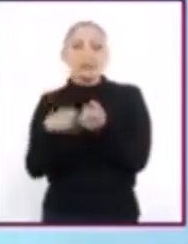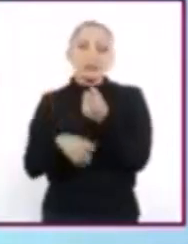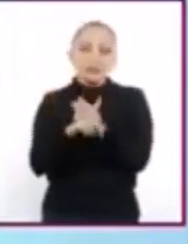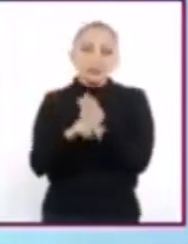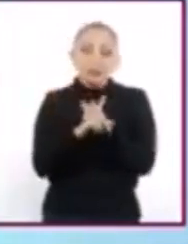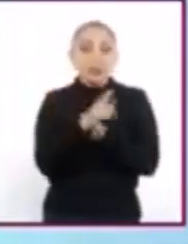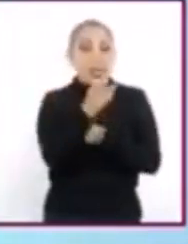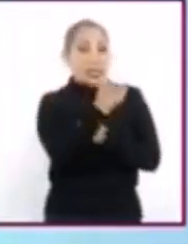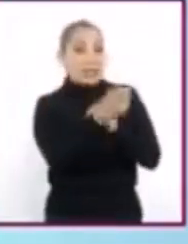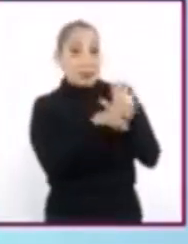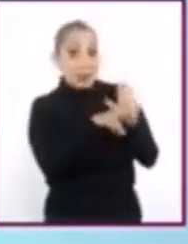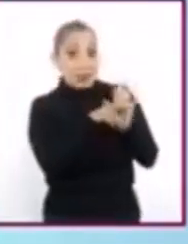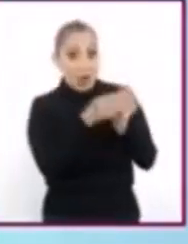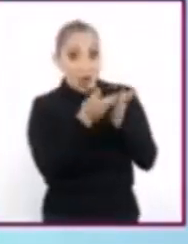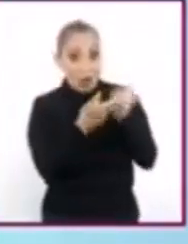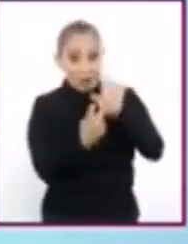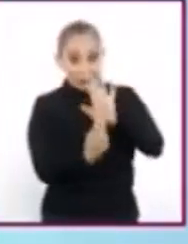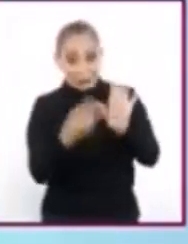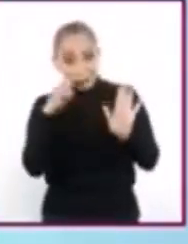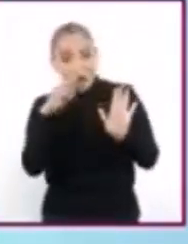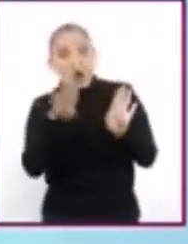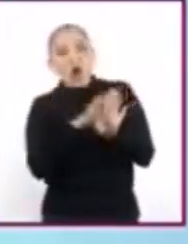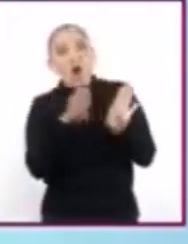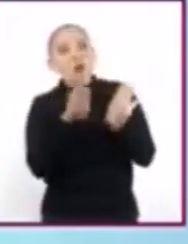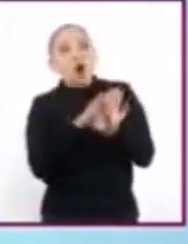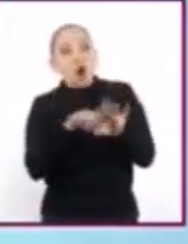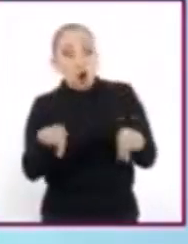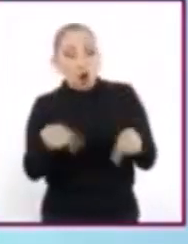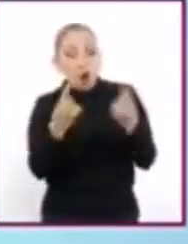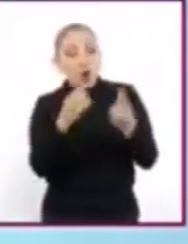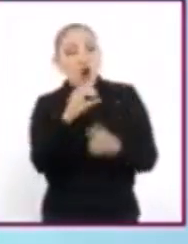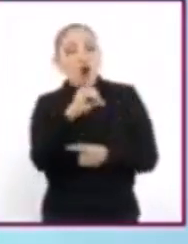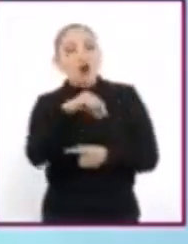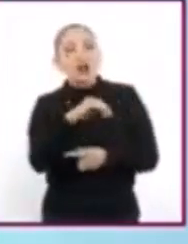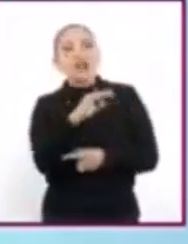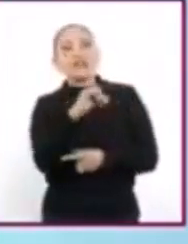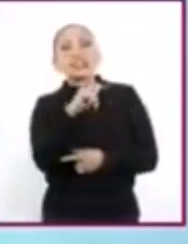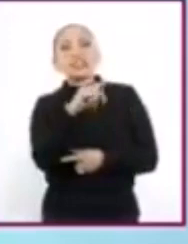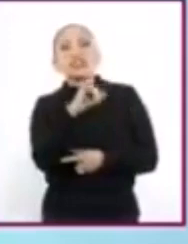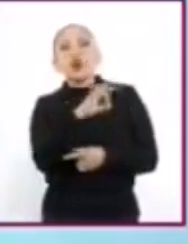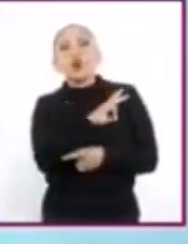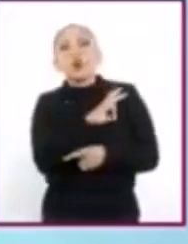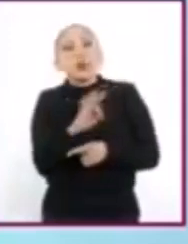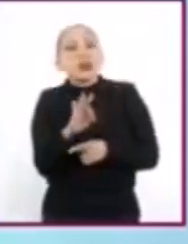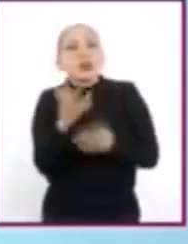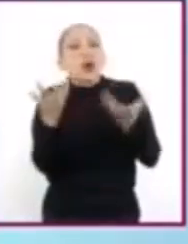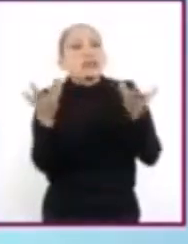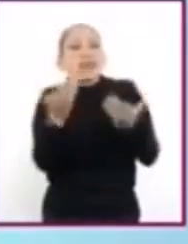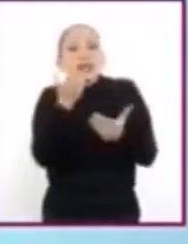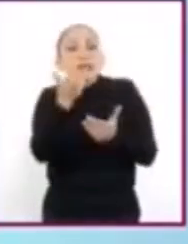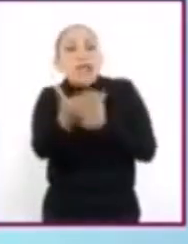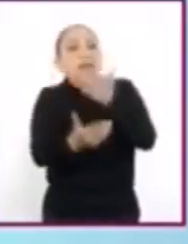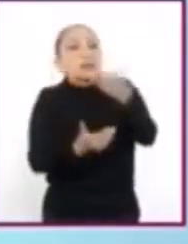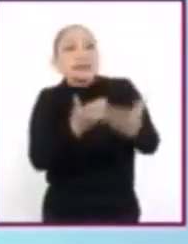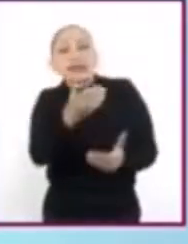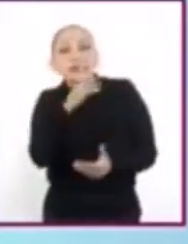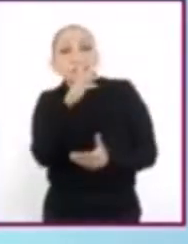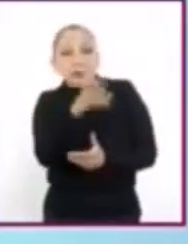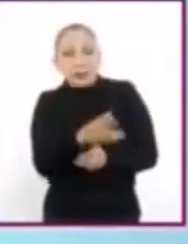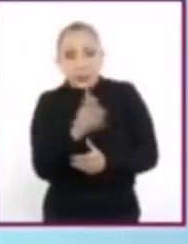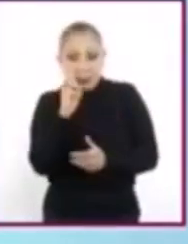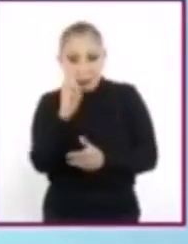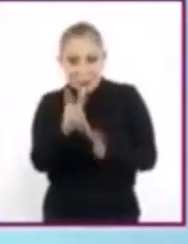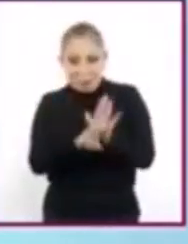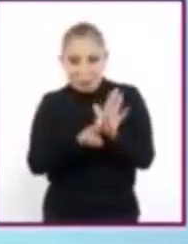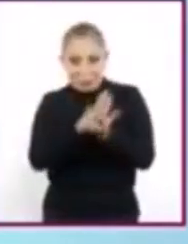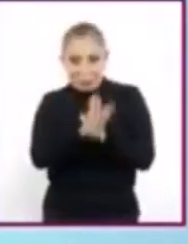nos ofrece elementos para comprender cómo funciona el conflicto y cómo podemos responder de manera constructiva ante él. Los invitamos